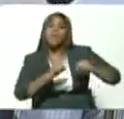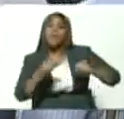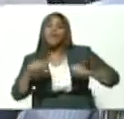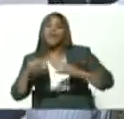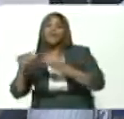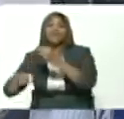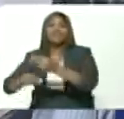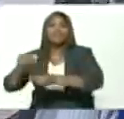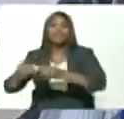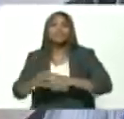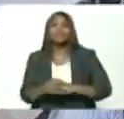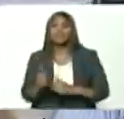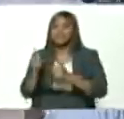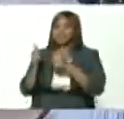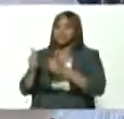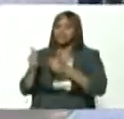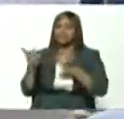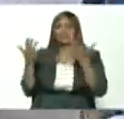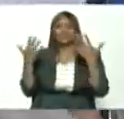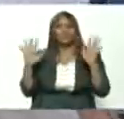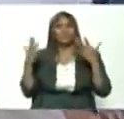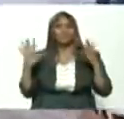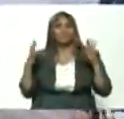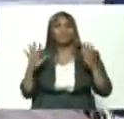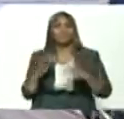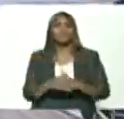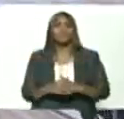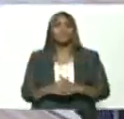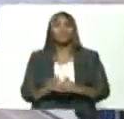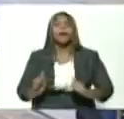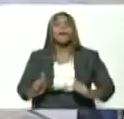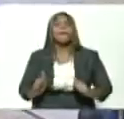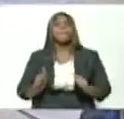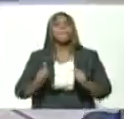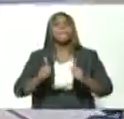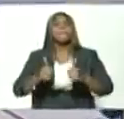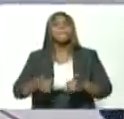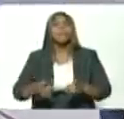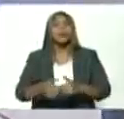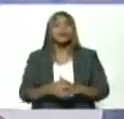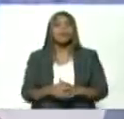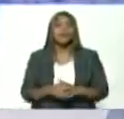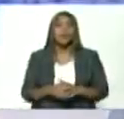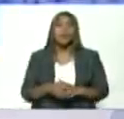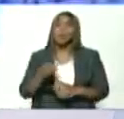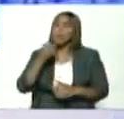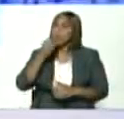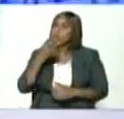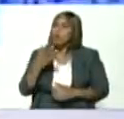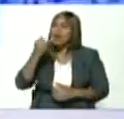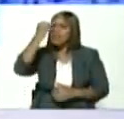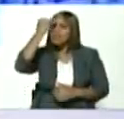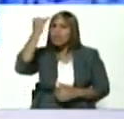muy bien camarada has arrancado con buen pie